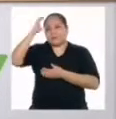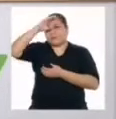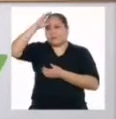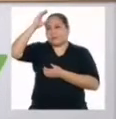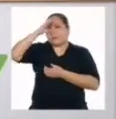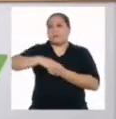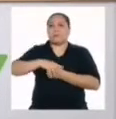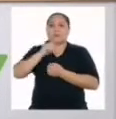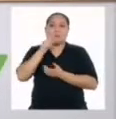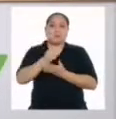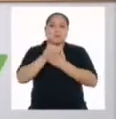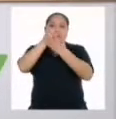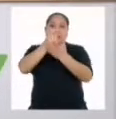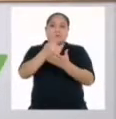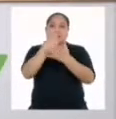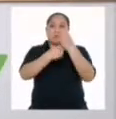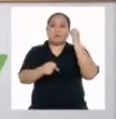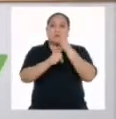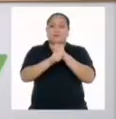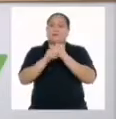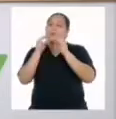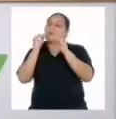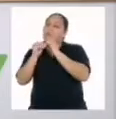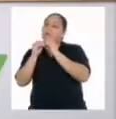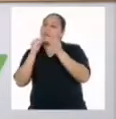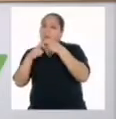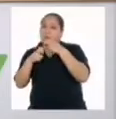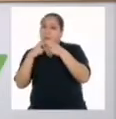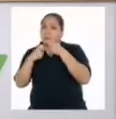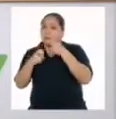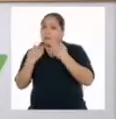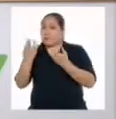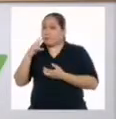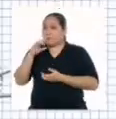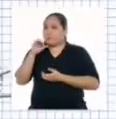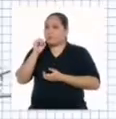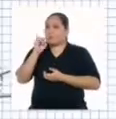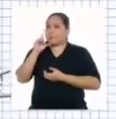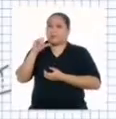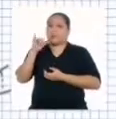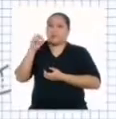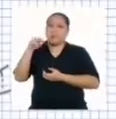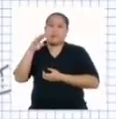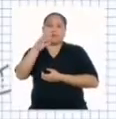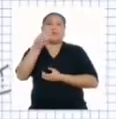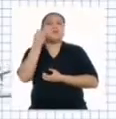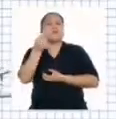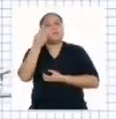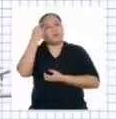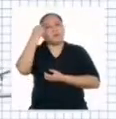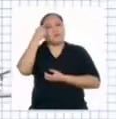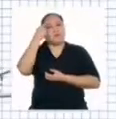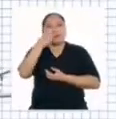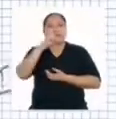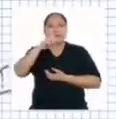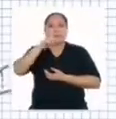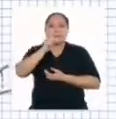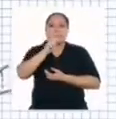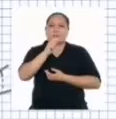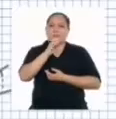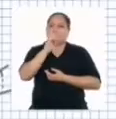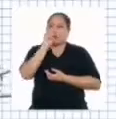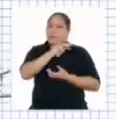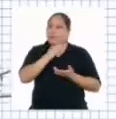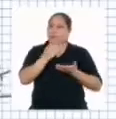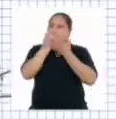competencias que son útiles para la confianza y resiliencia? ¿Cómo crees que un pasatiempos te